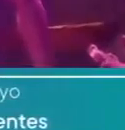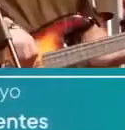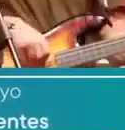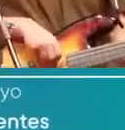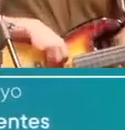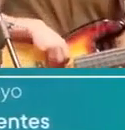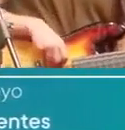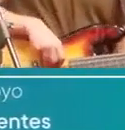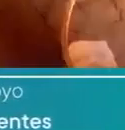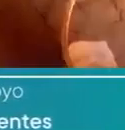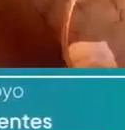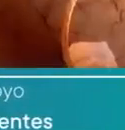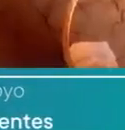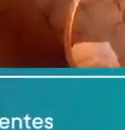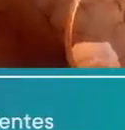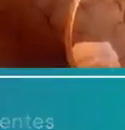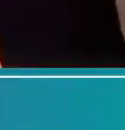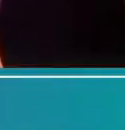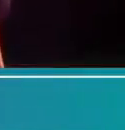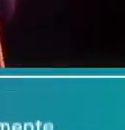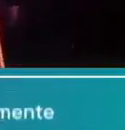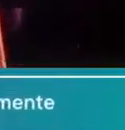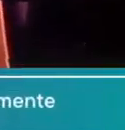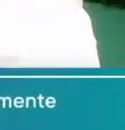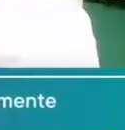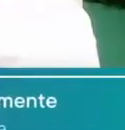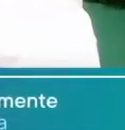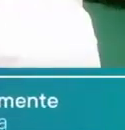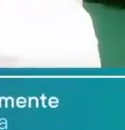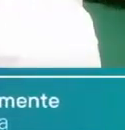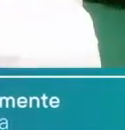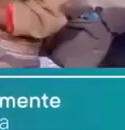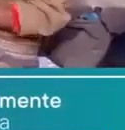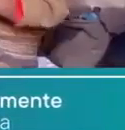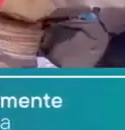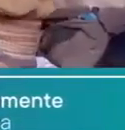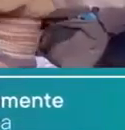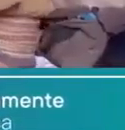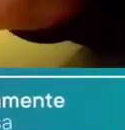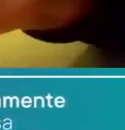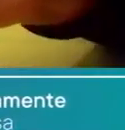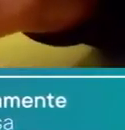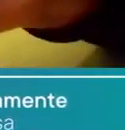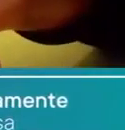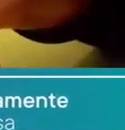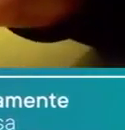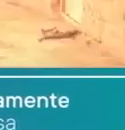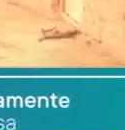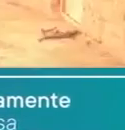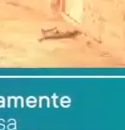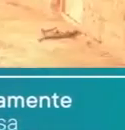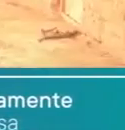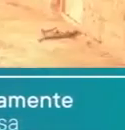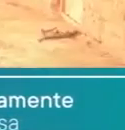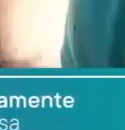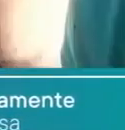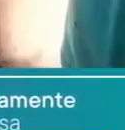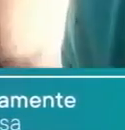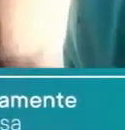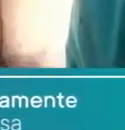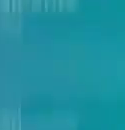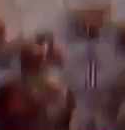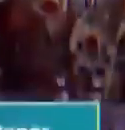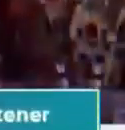¡Suscríbete al canal! Se han visto afectados económicamente por la emergencia sanitaria a causa del COVID